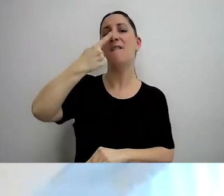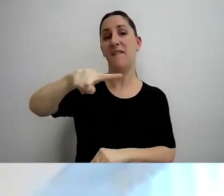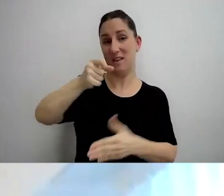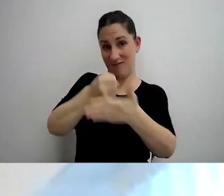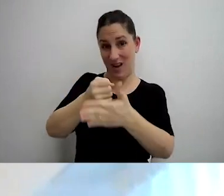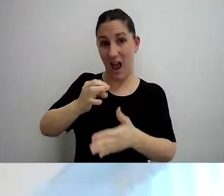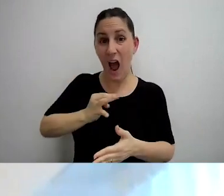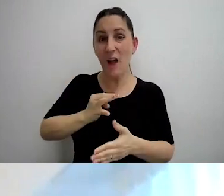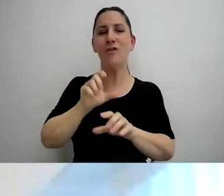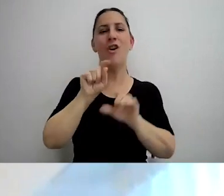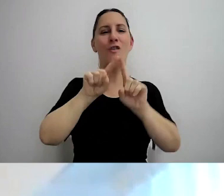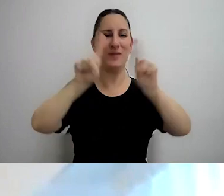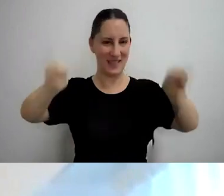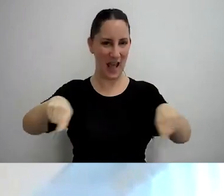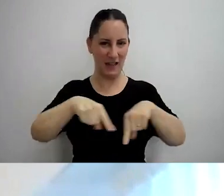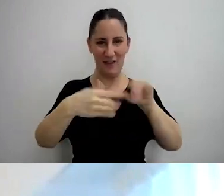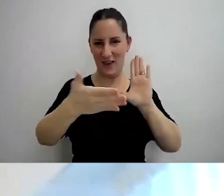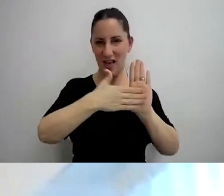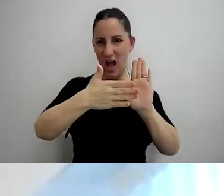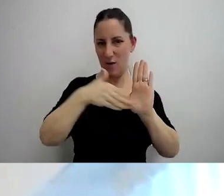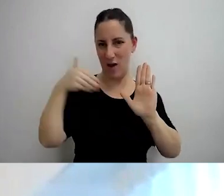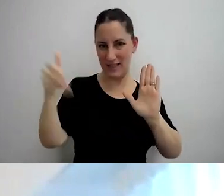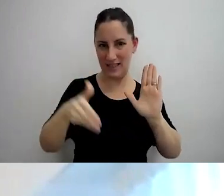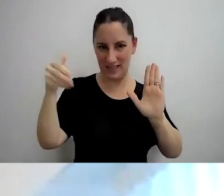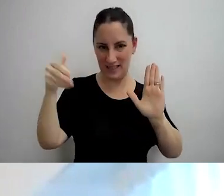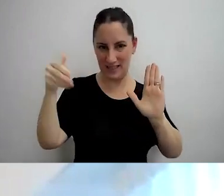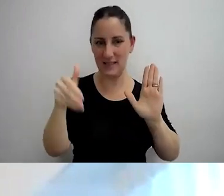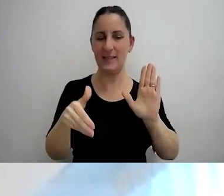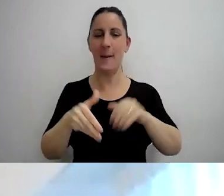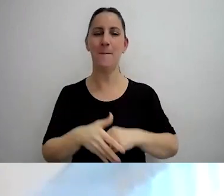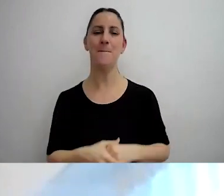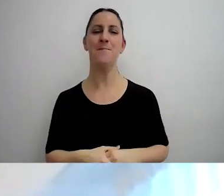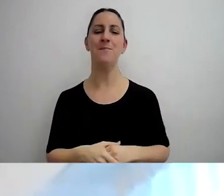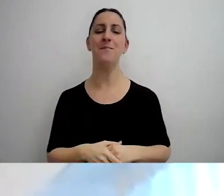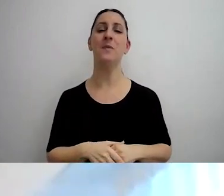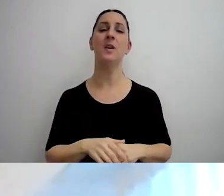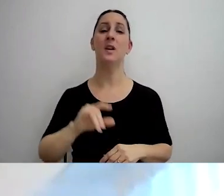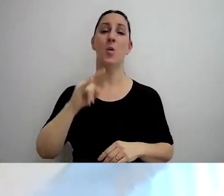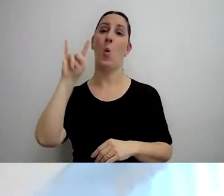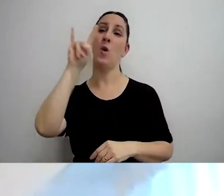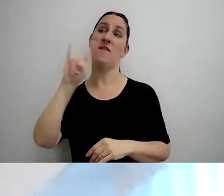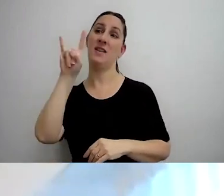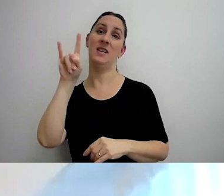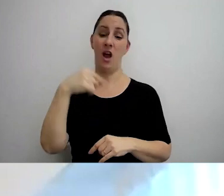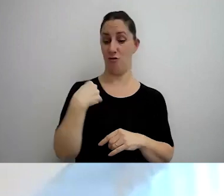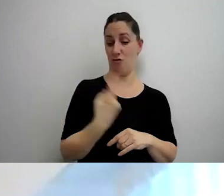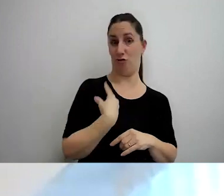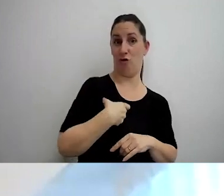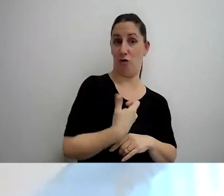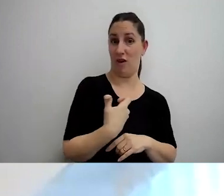el certificado justamente en conjunto entre la Universidad de Aumay y nosotros, desde